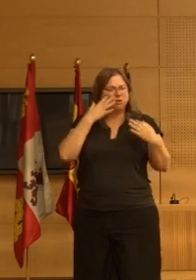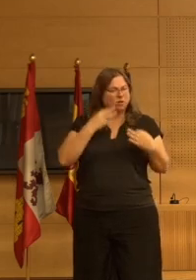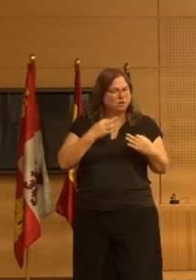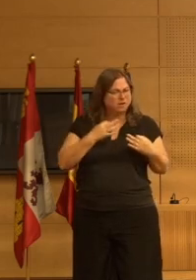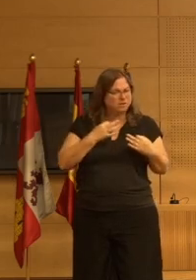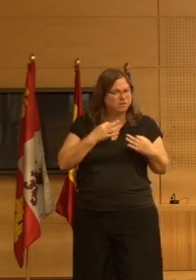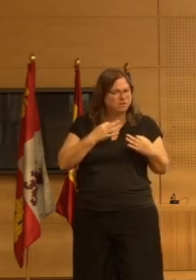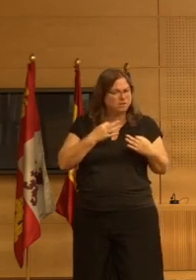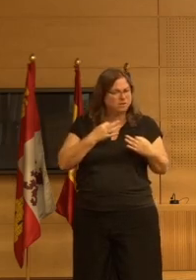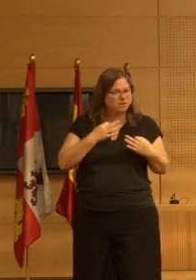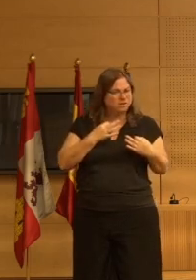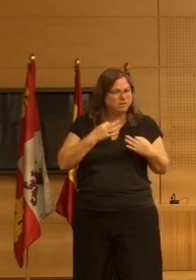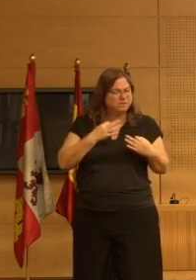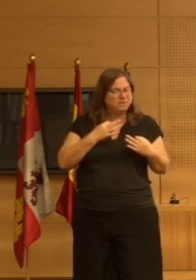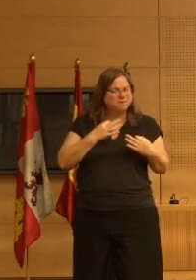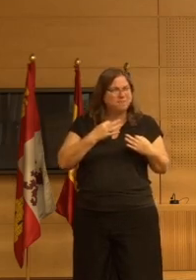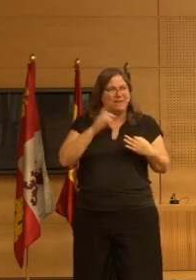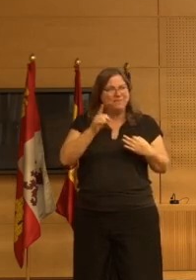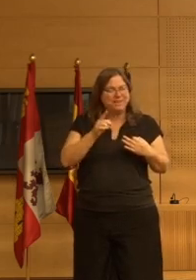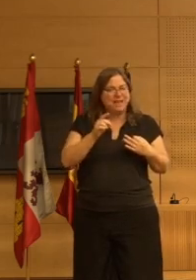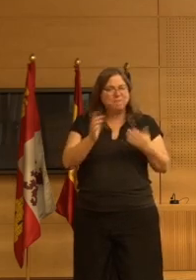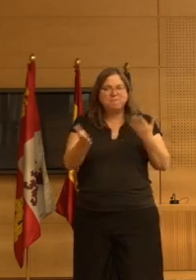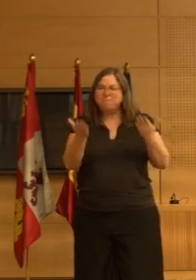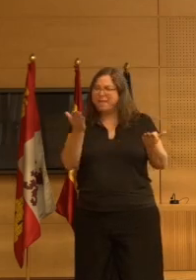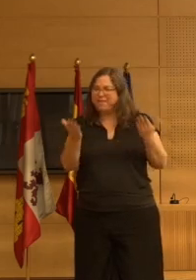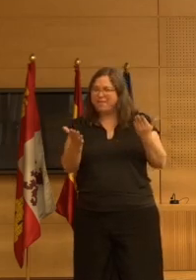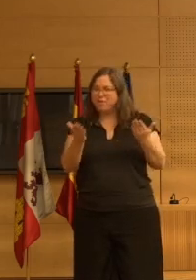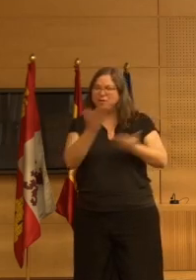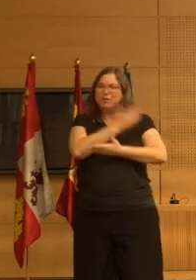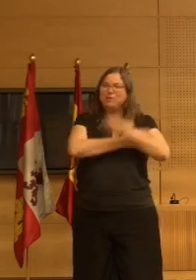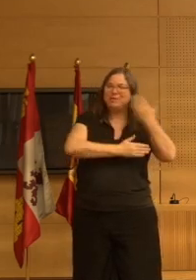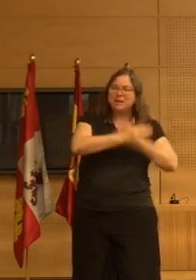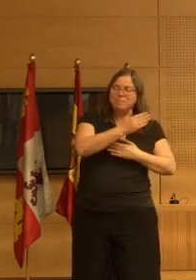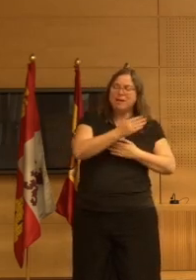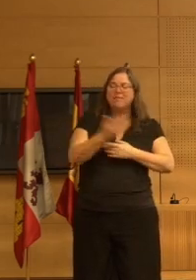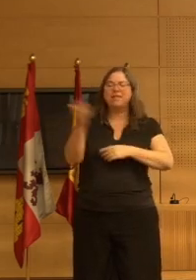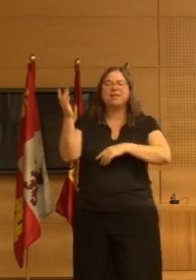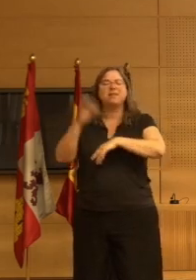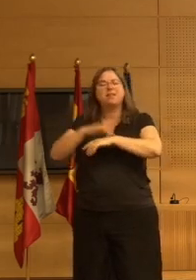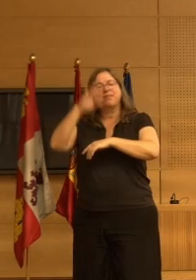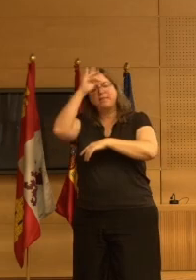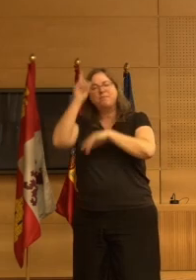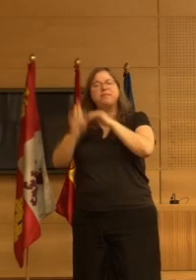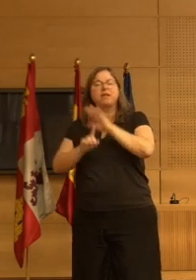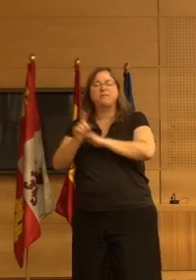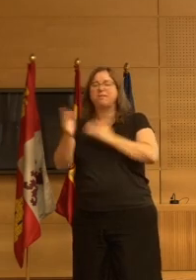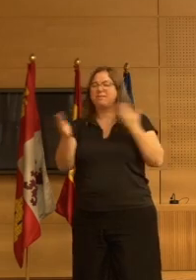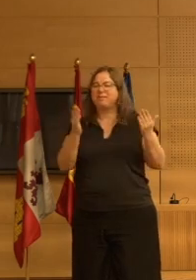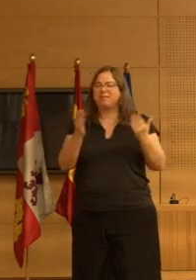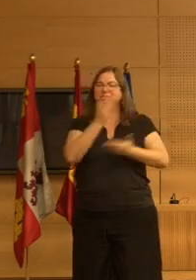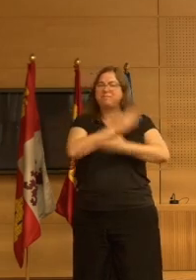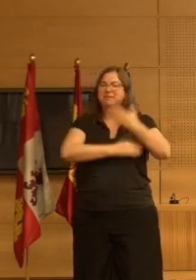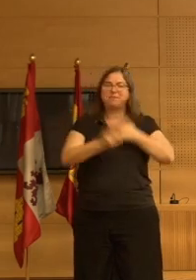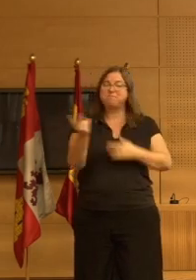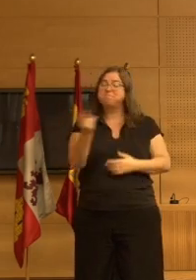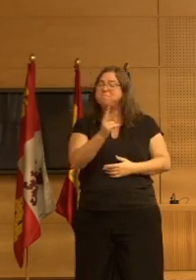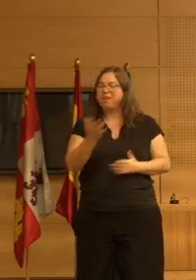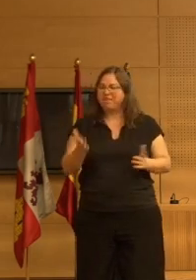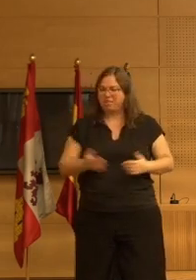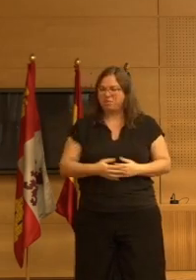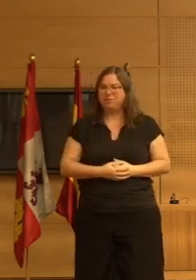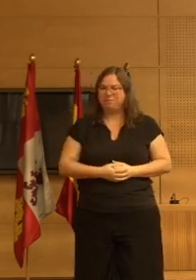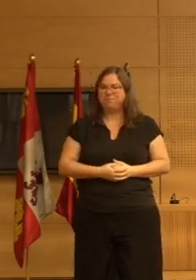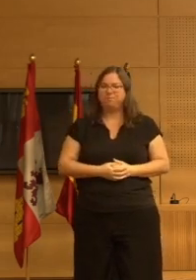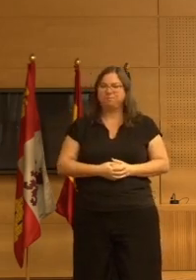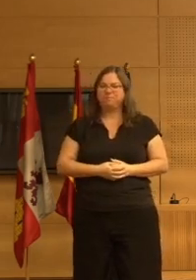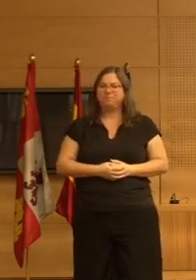hay mucha similitud ¿no? con un paciente con demencia avanzada una persona con discapacidad y